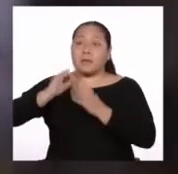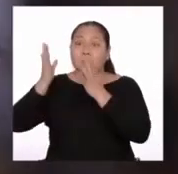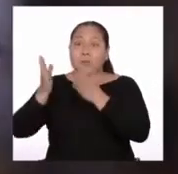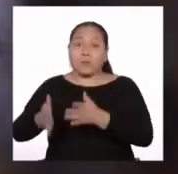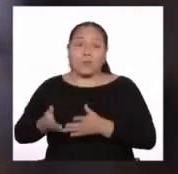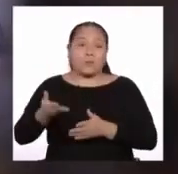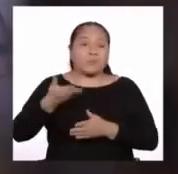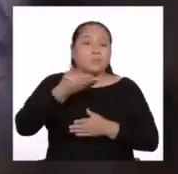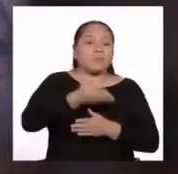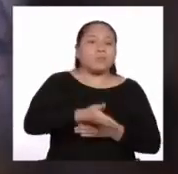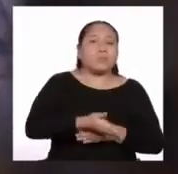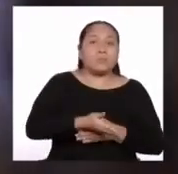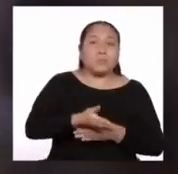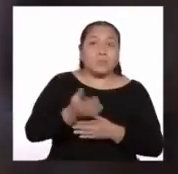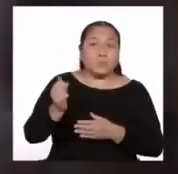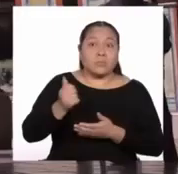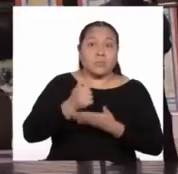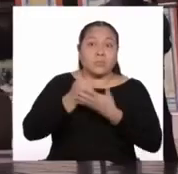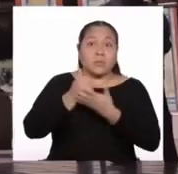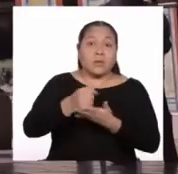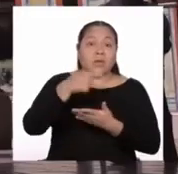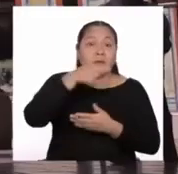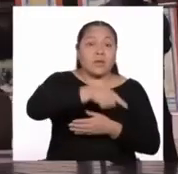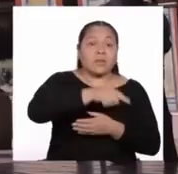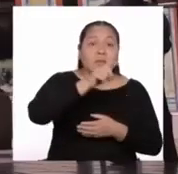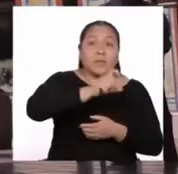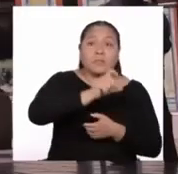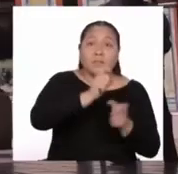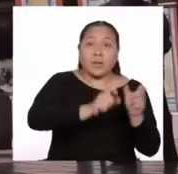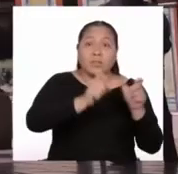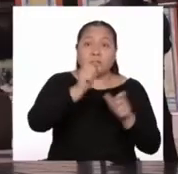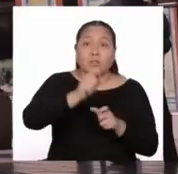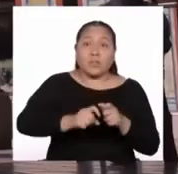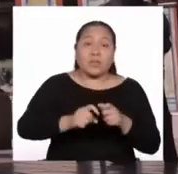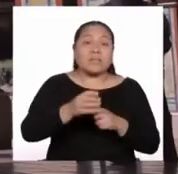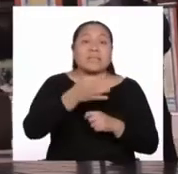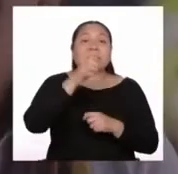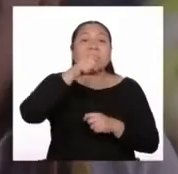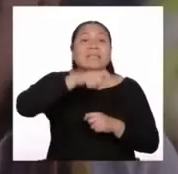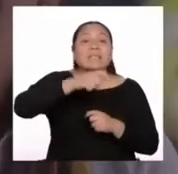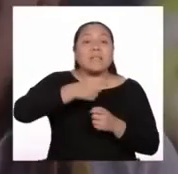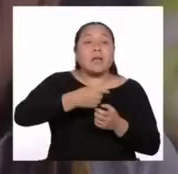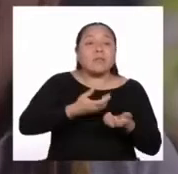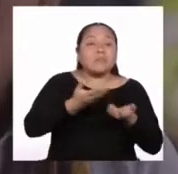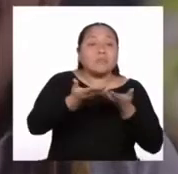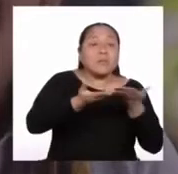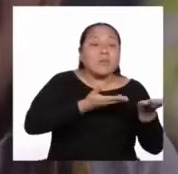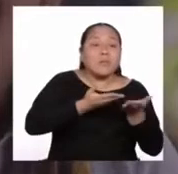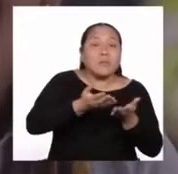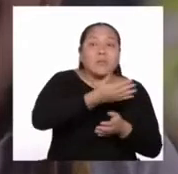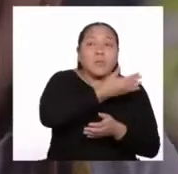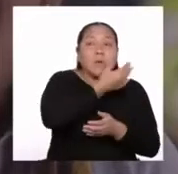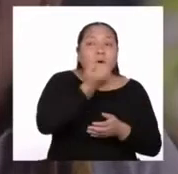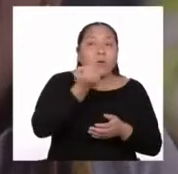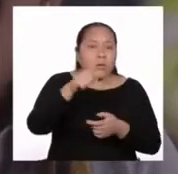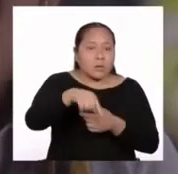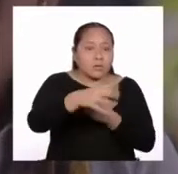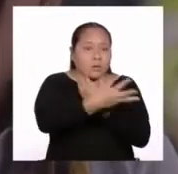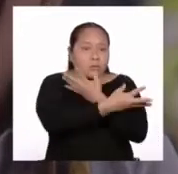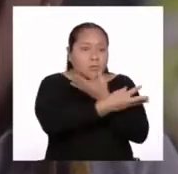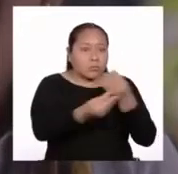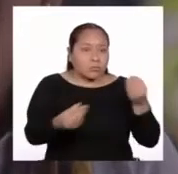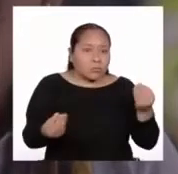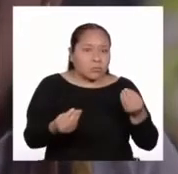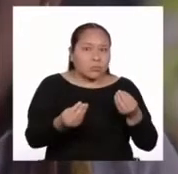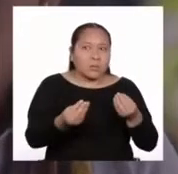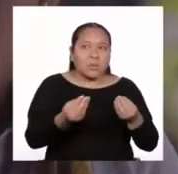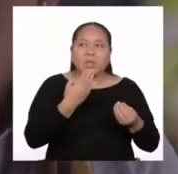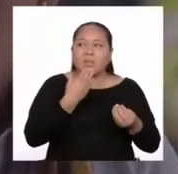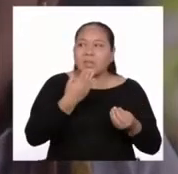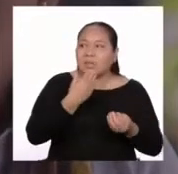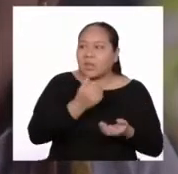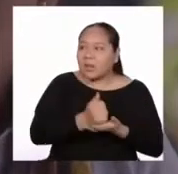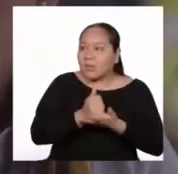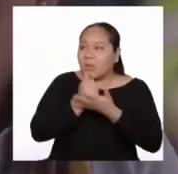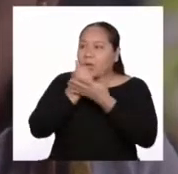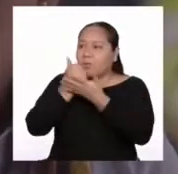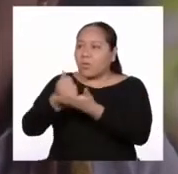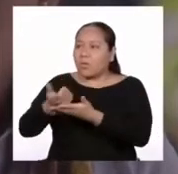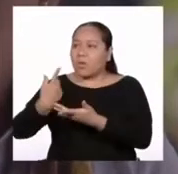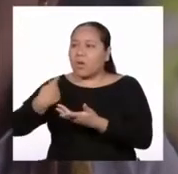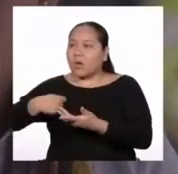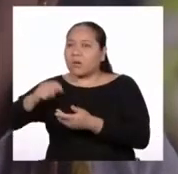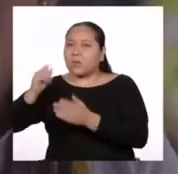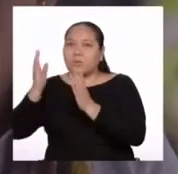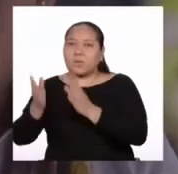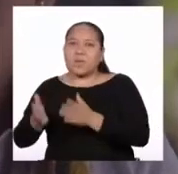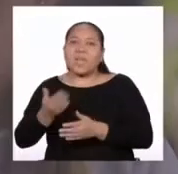indígenas tenían que ser mejor tratados. Porque si se acababan los indígenas, ¿quién iba a